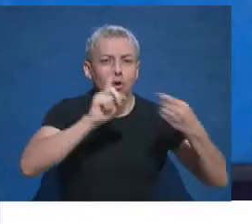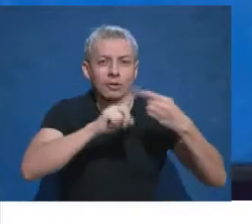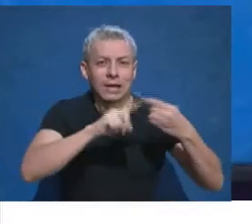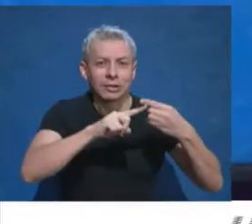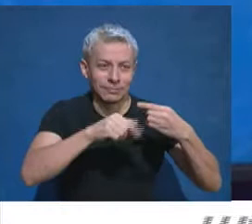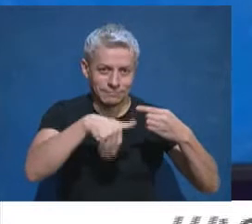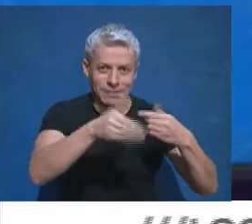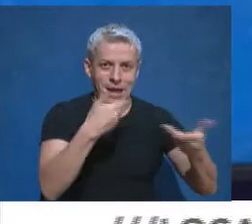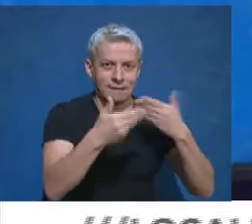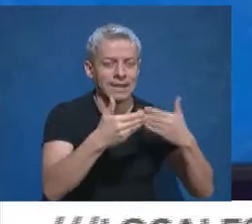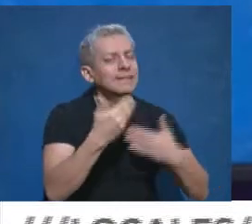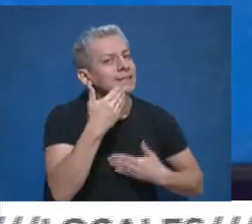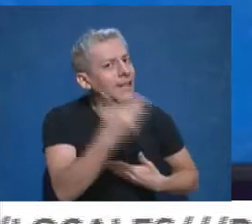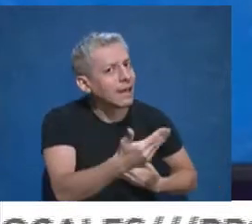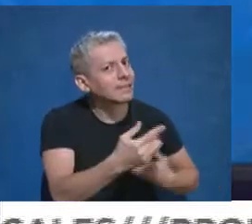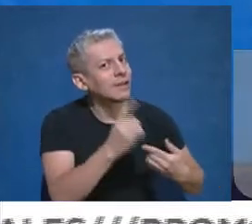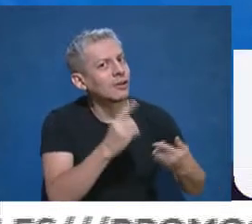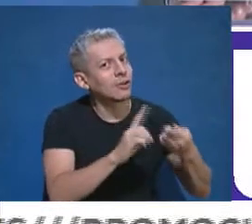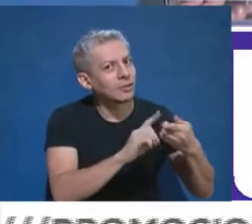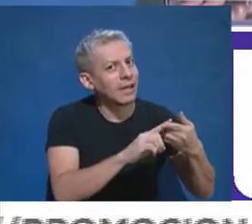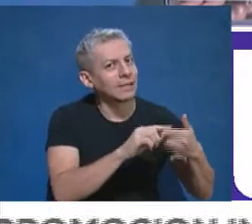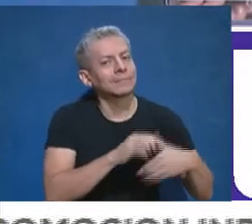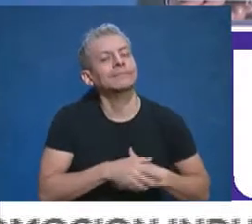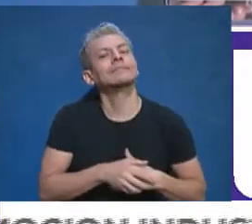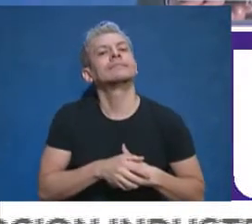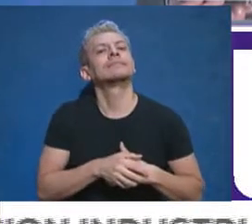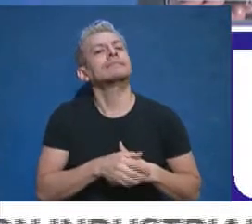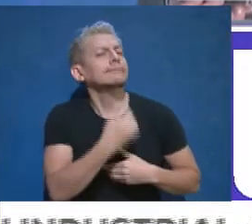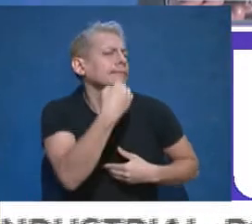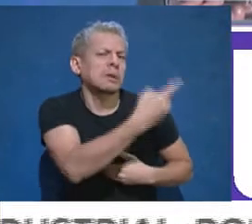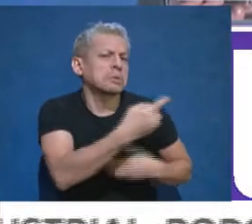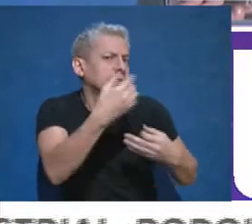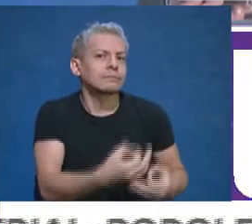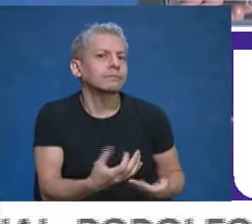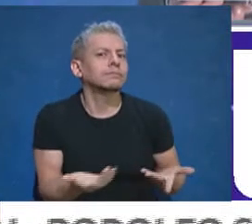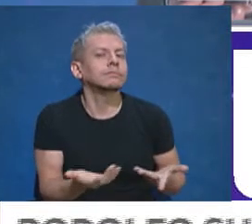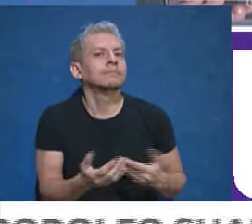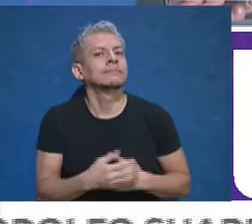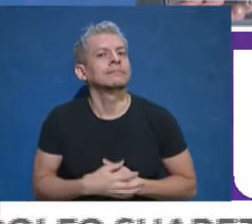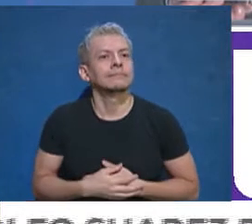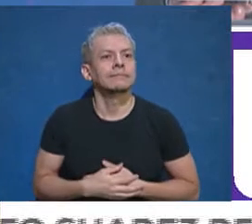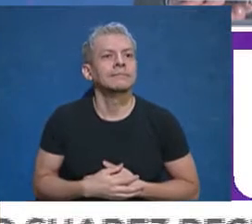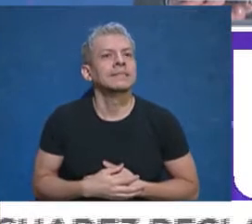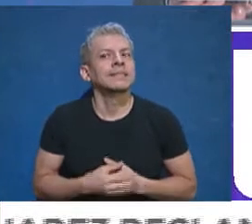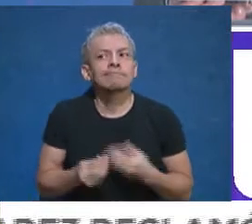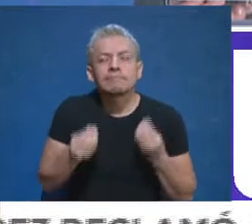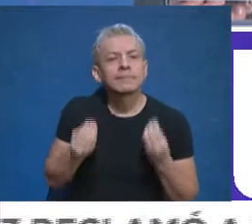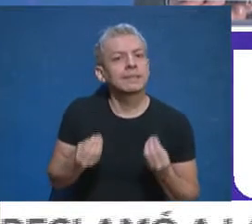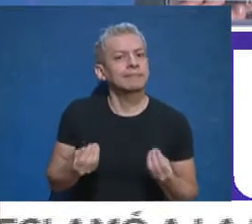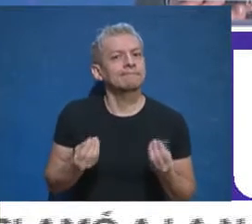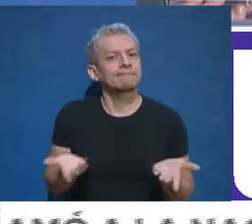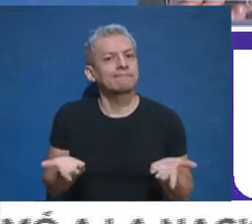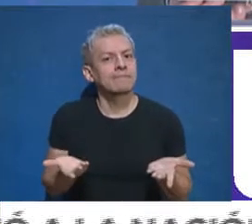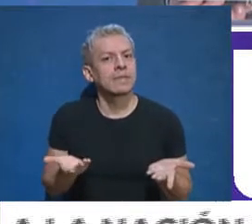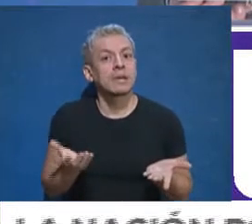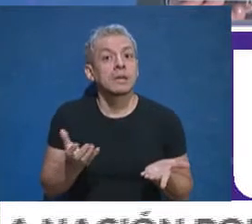hablar con él, le agradecemos la presencia allí en exteriores y la consulta concreta, fiscal, es qué se puede hacer desde una